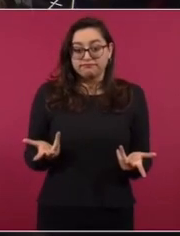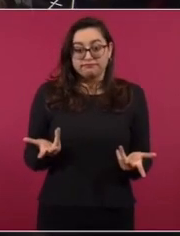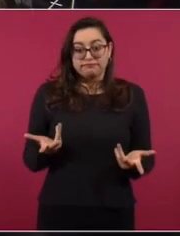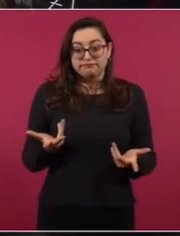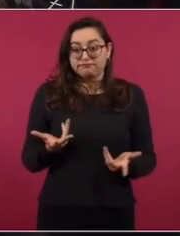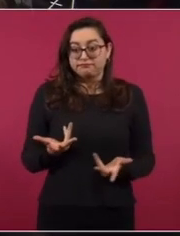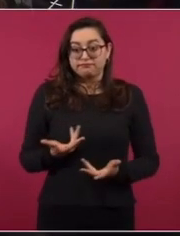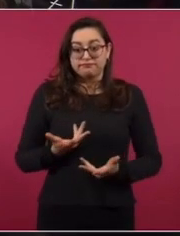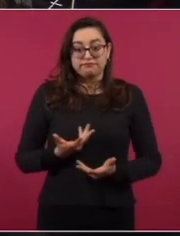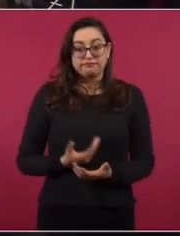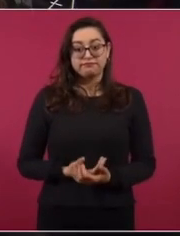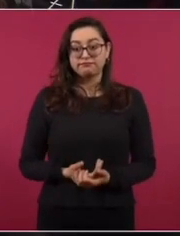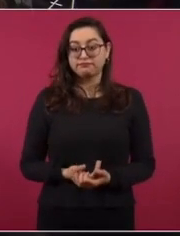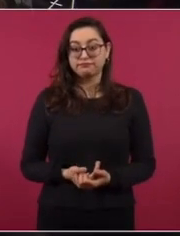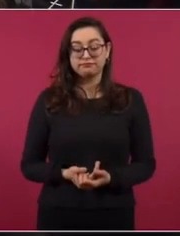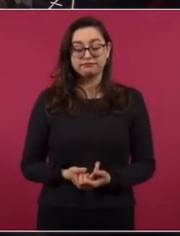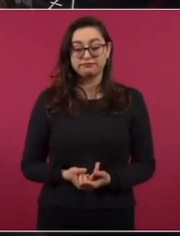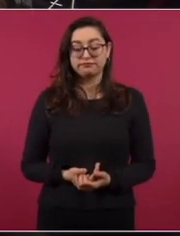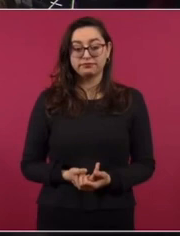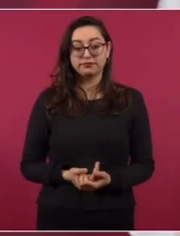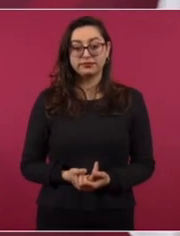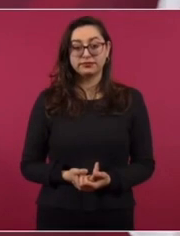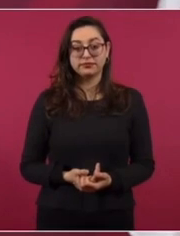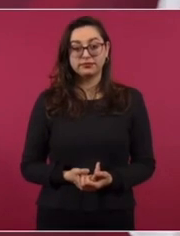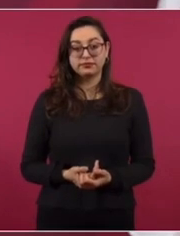Entonces, pasó eso.